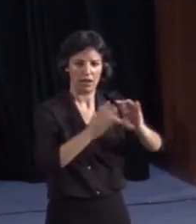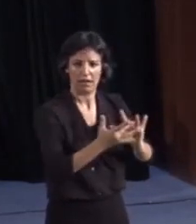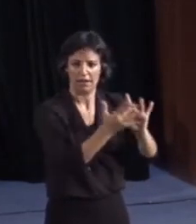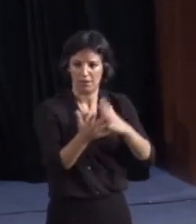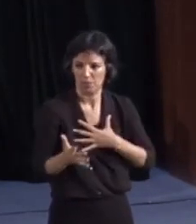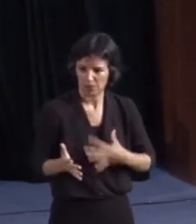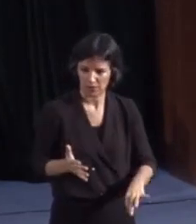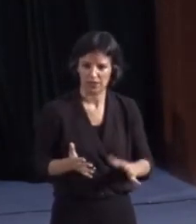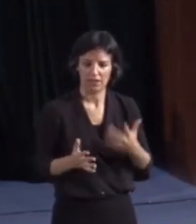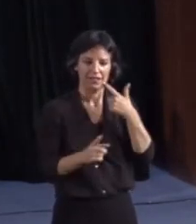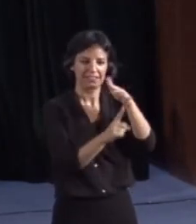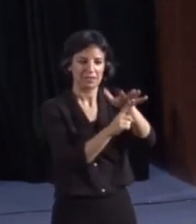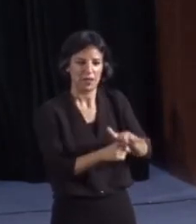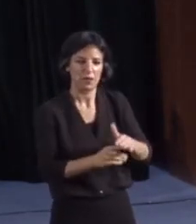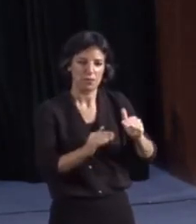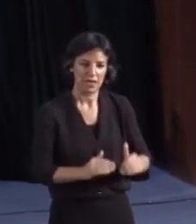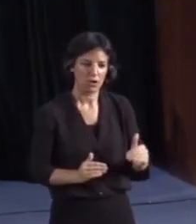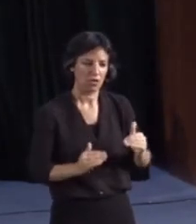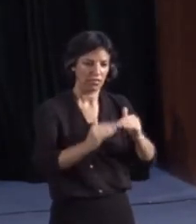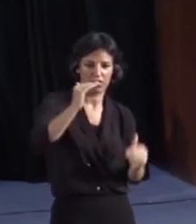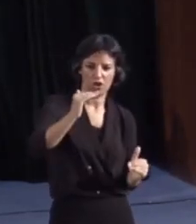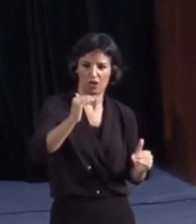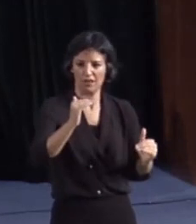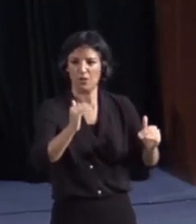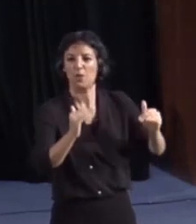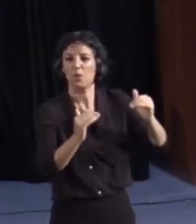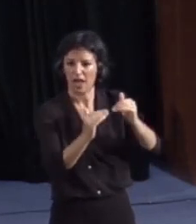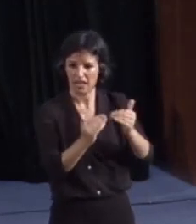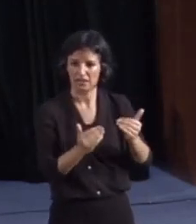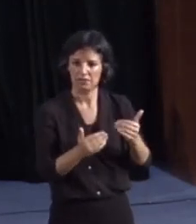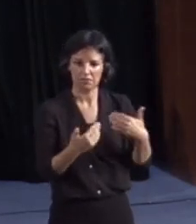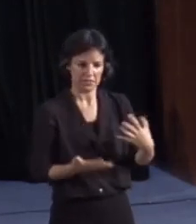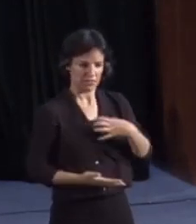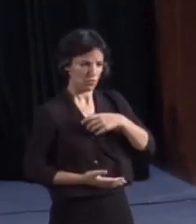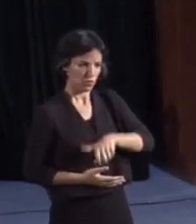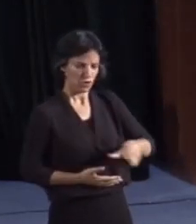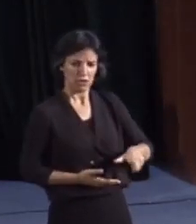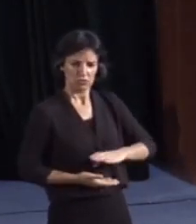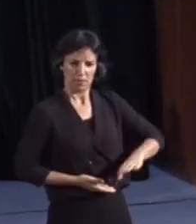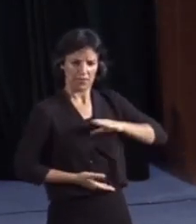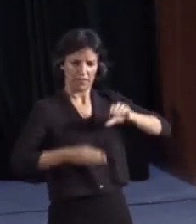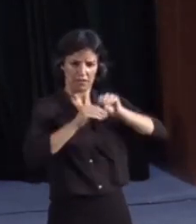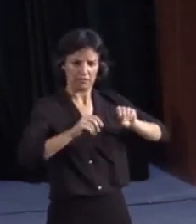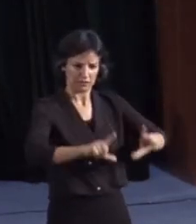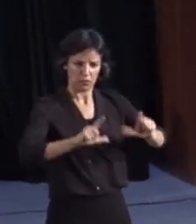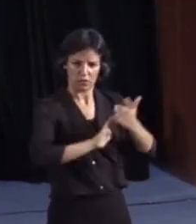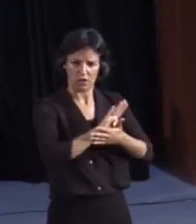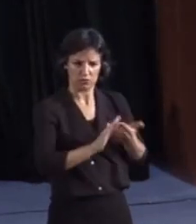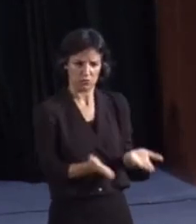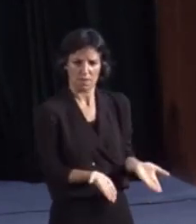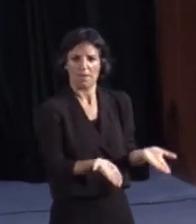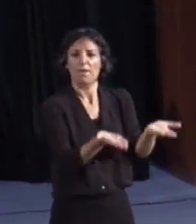corrigiendo la discriminación en igualdad, mérito y capacidad de los funcionarios que tienen la titulación en lengua de signos,